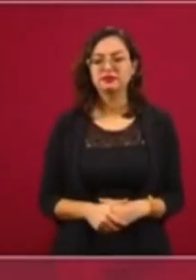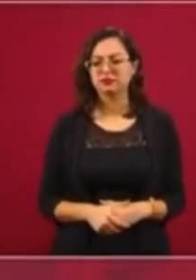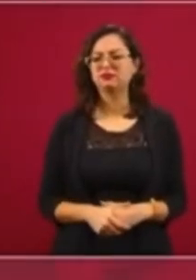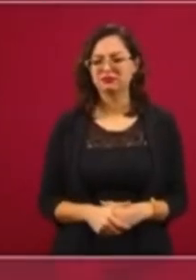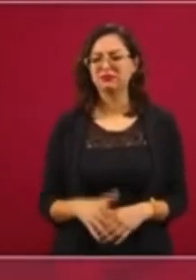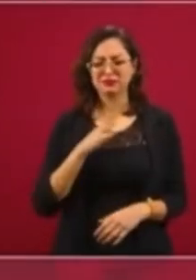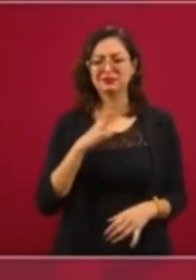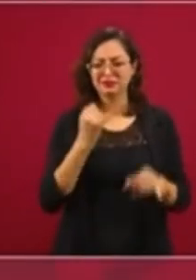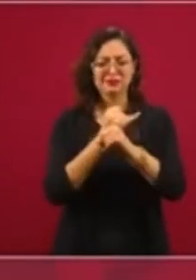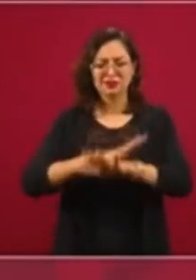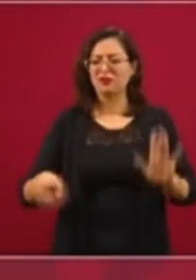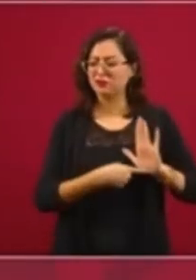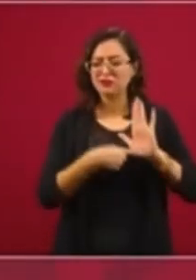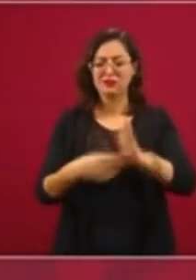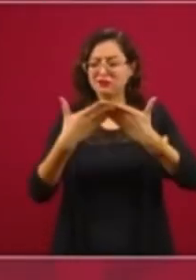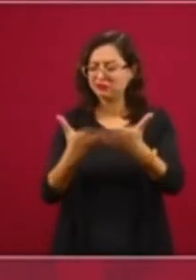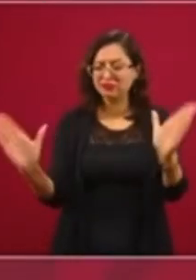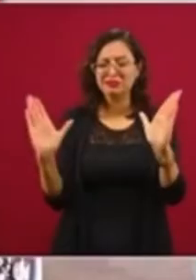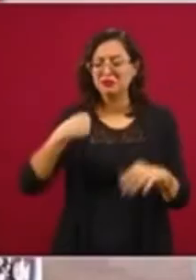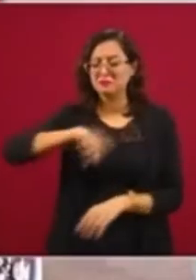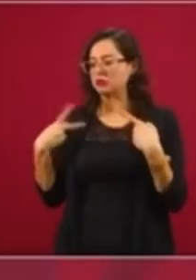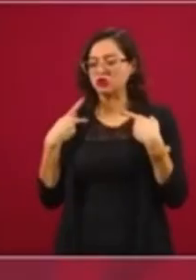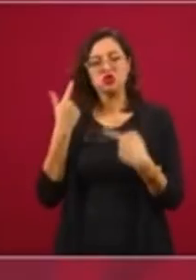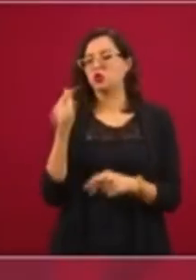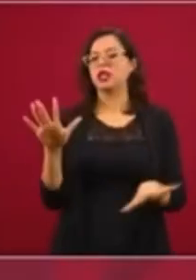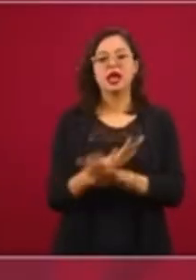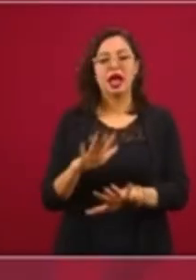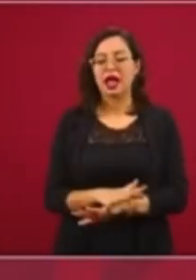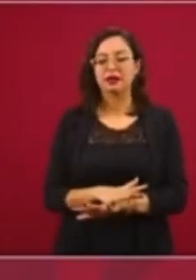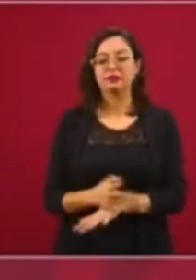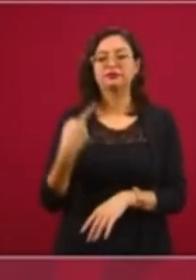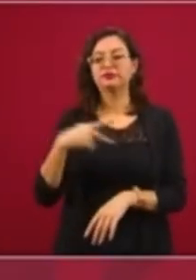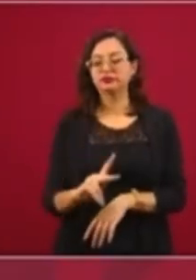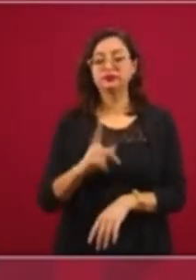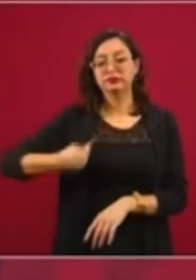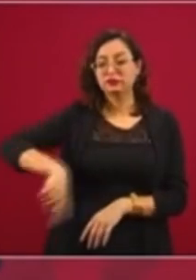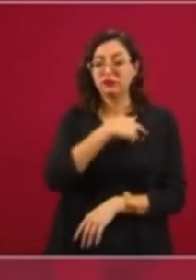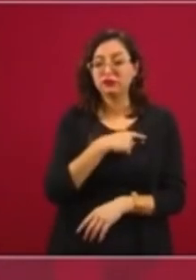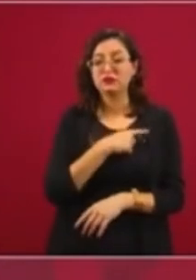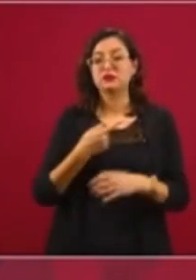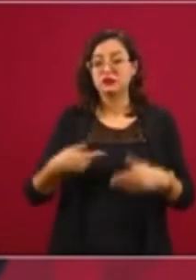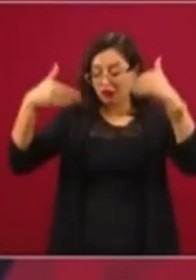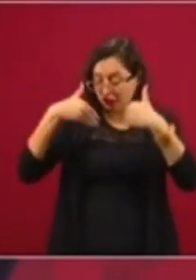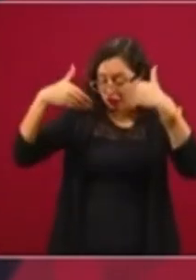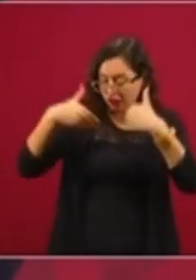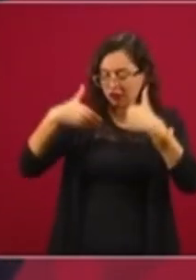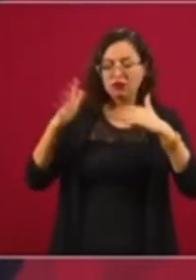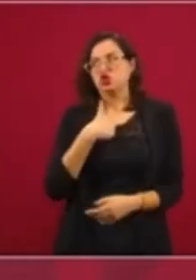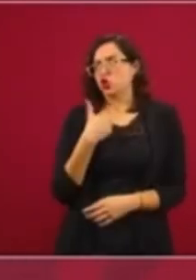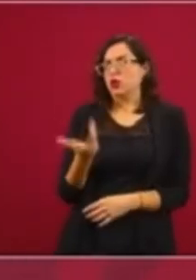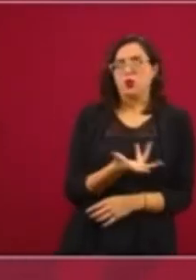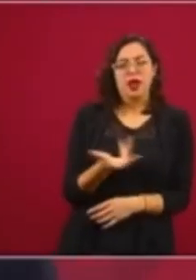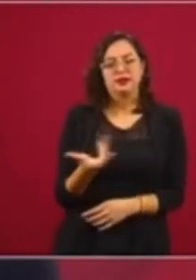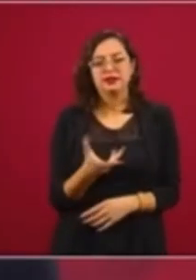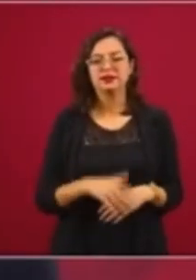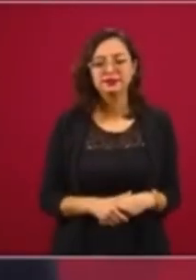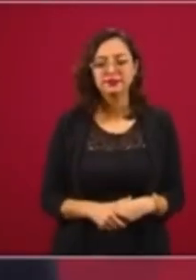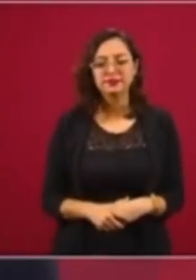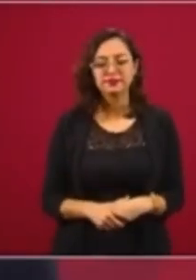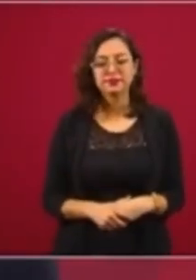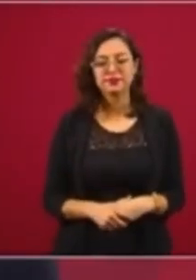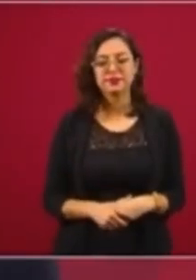Se hizo público. Está en las redes. Y no ocultamos nada. Pero no debemos ensimismarnos. Nosotros somos siervos de la nación. Imagínense